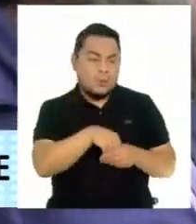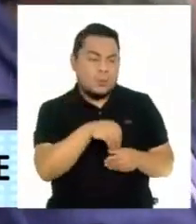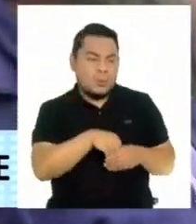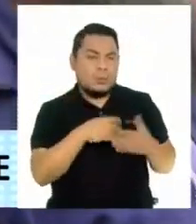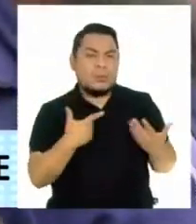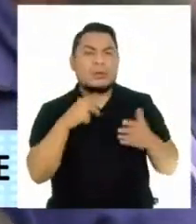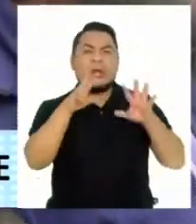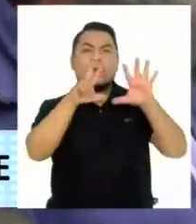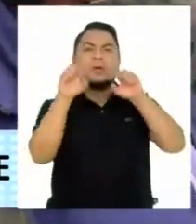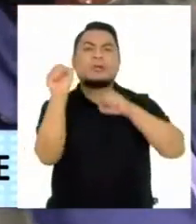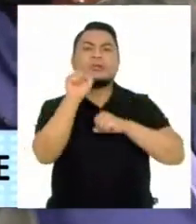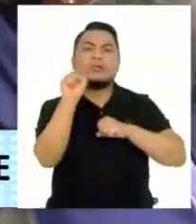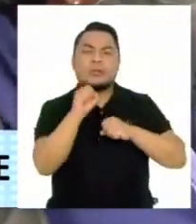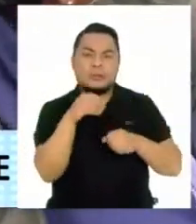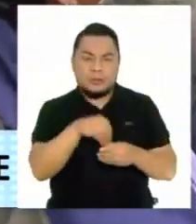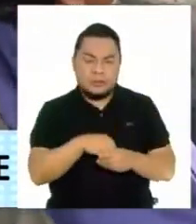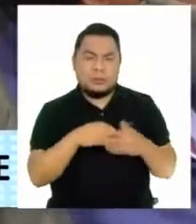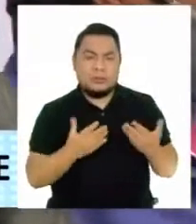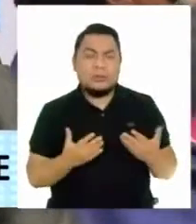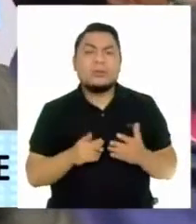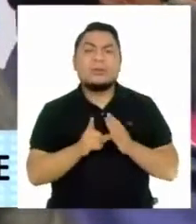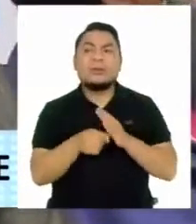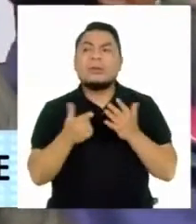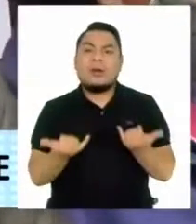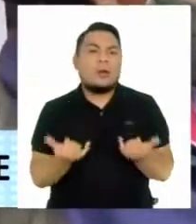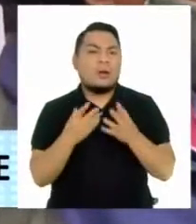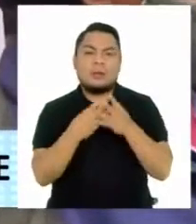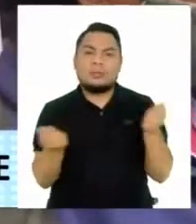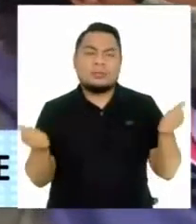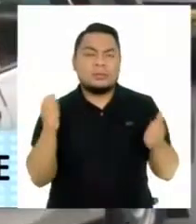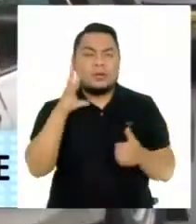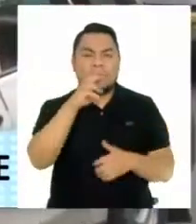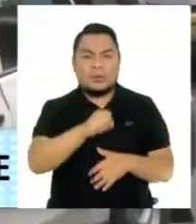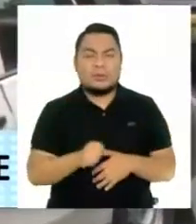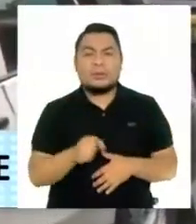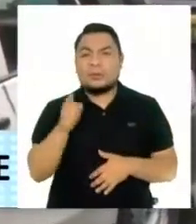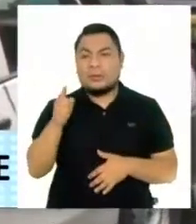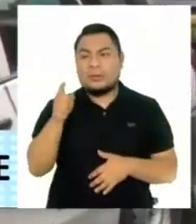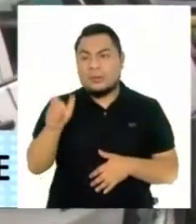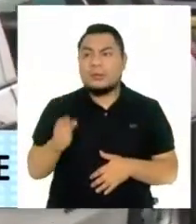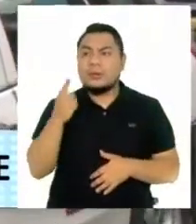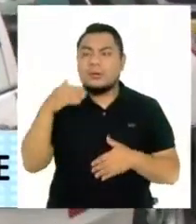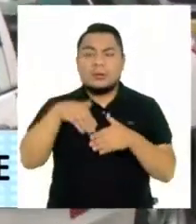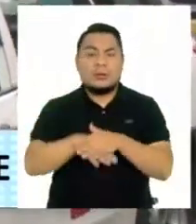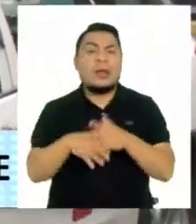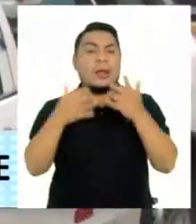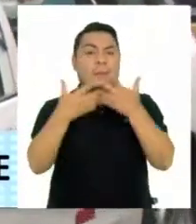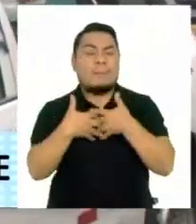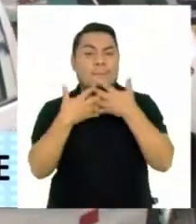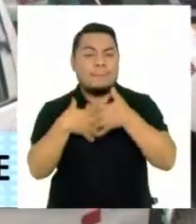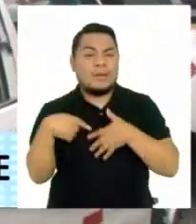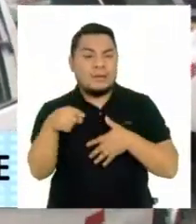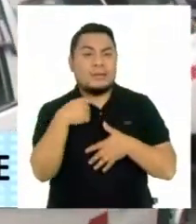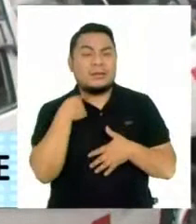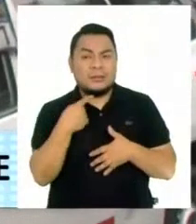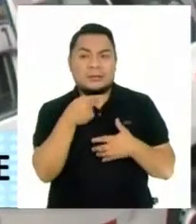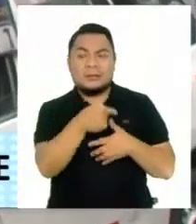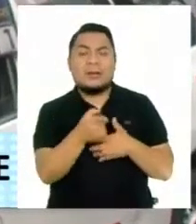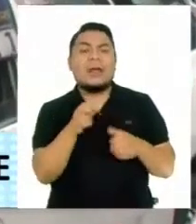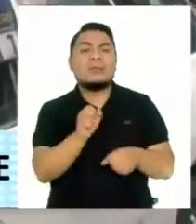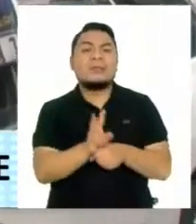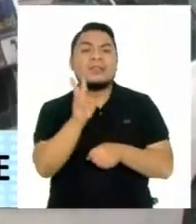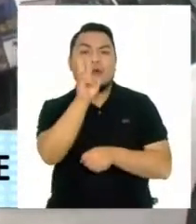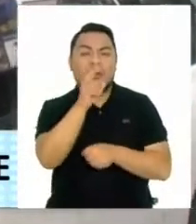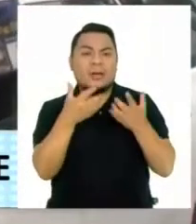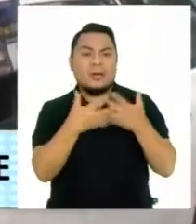llevan 800 soles. Ahorita nos encontramos sin dinero. Los afectados llegaron hasta la agencia de la empresa Julio César en La